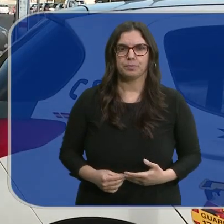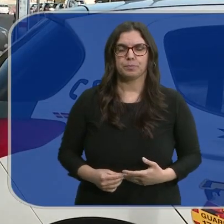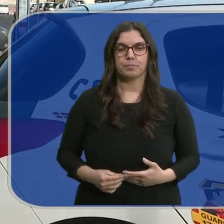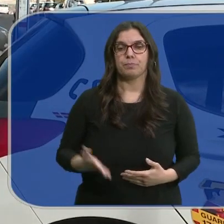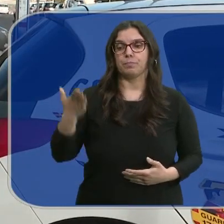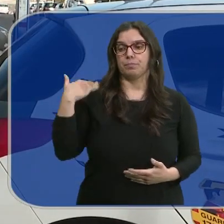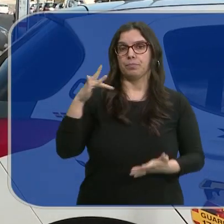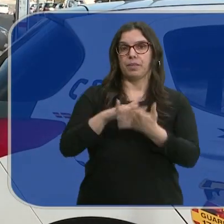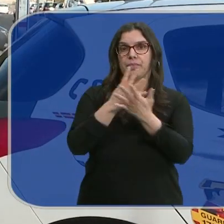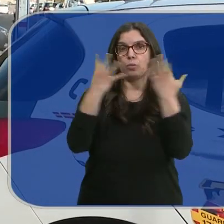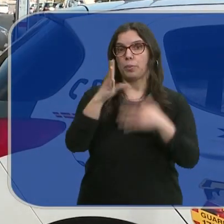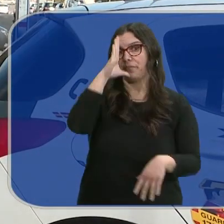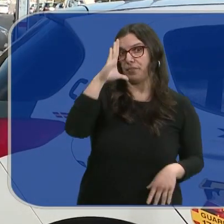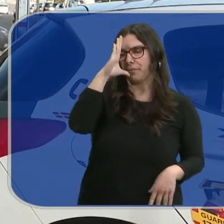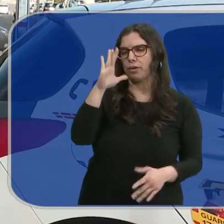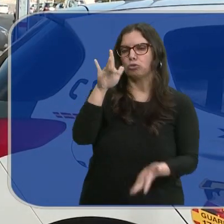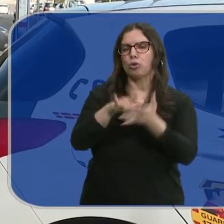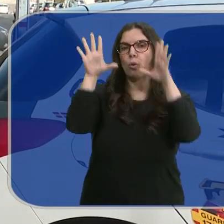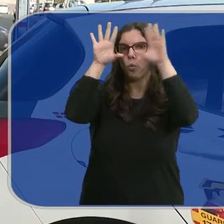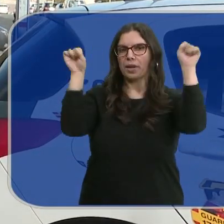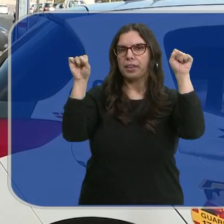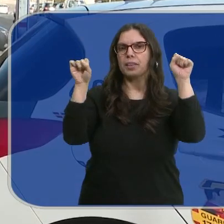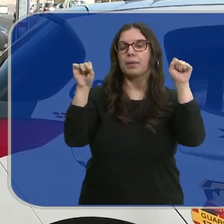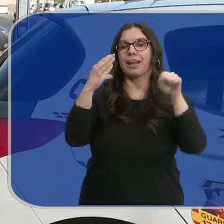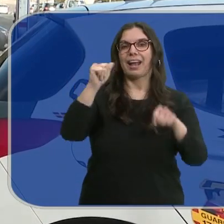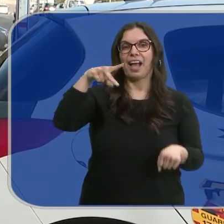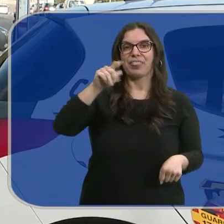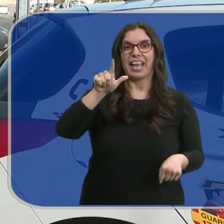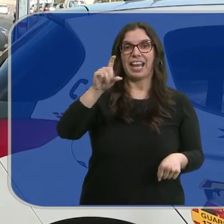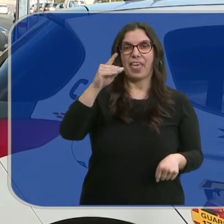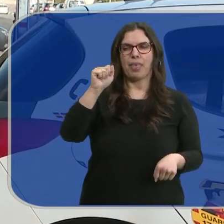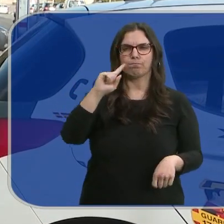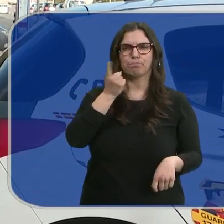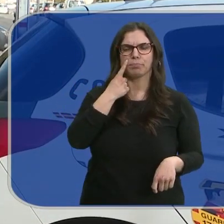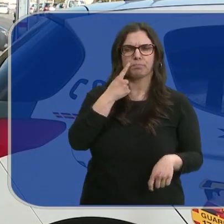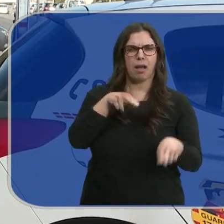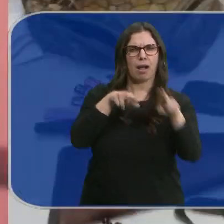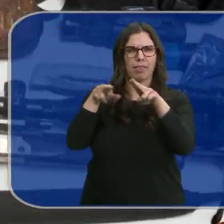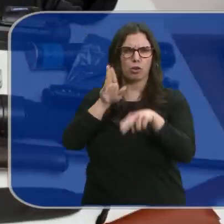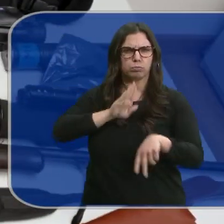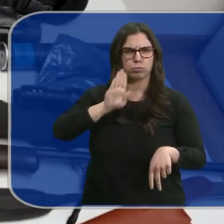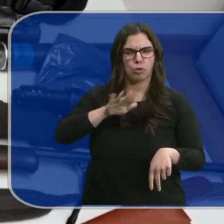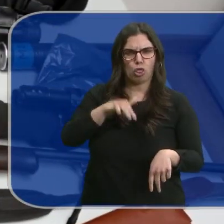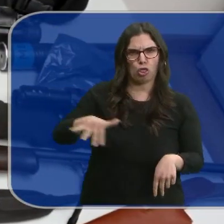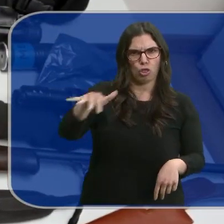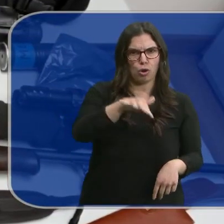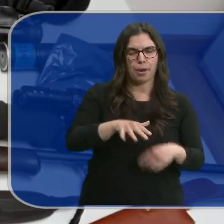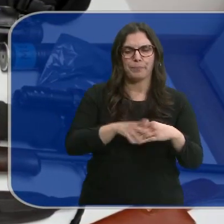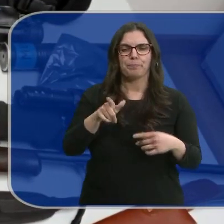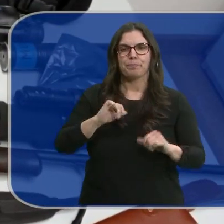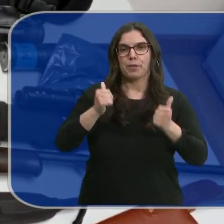Fue el pasado 19 de febrero cuando la Guardia Civil de Candeleda detectó posibles cazadores por la zona.